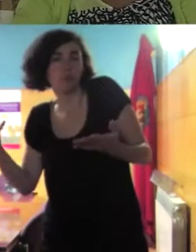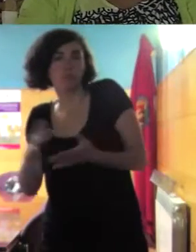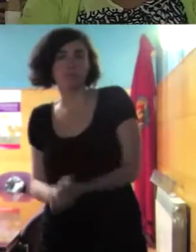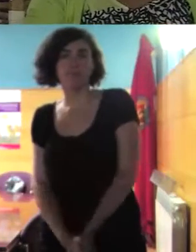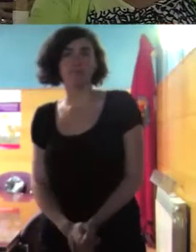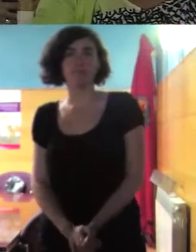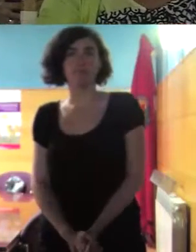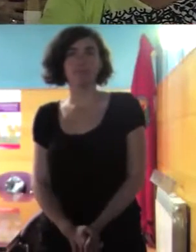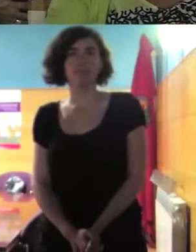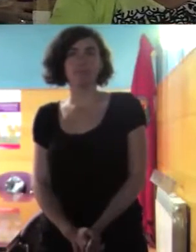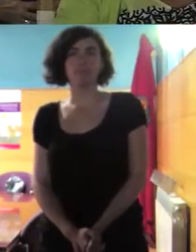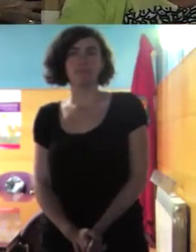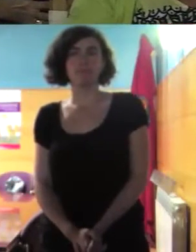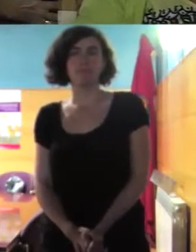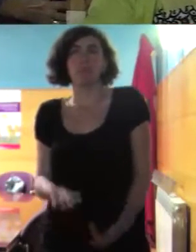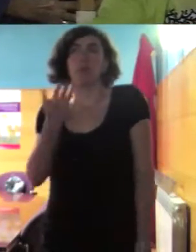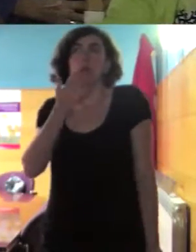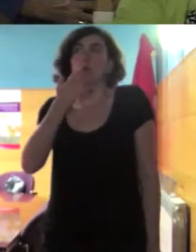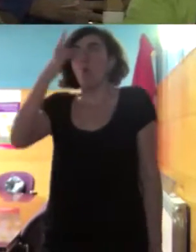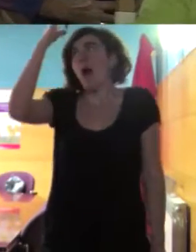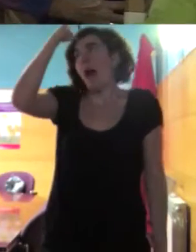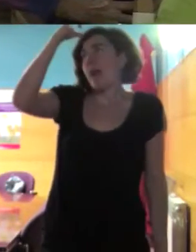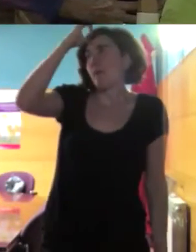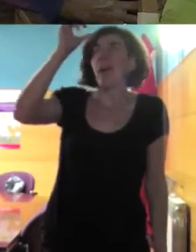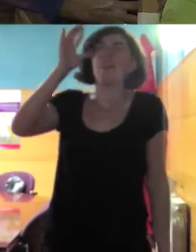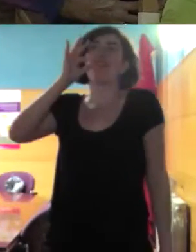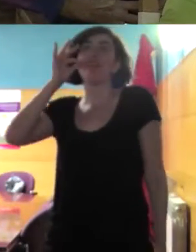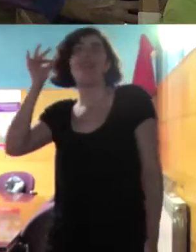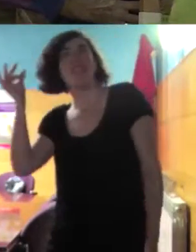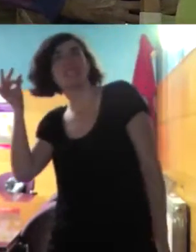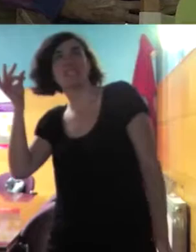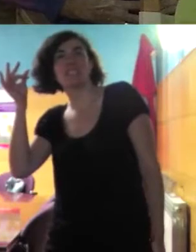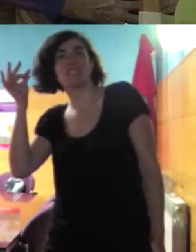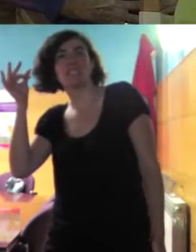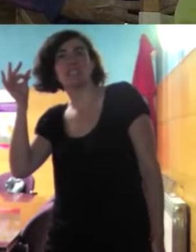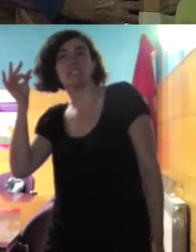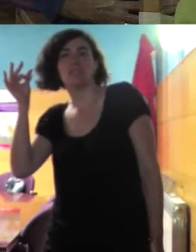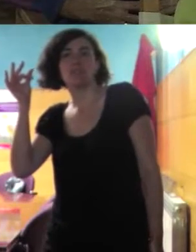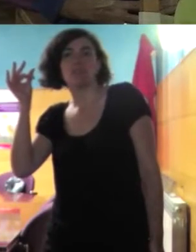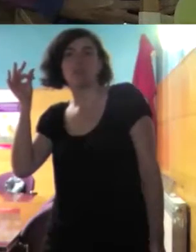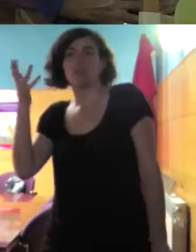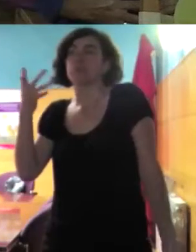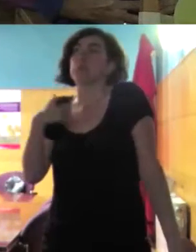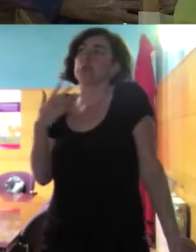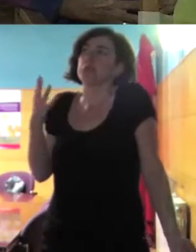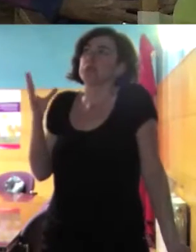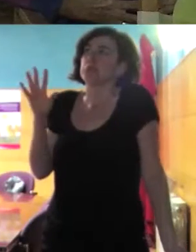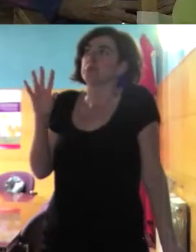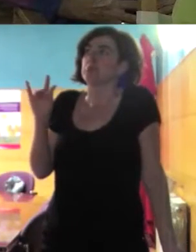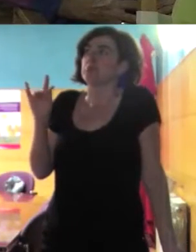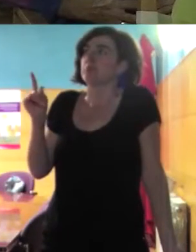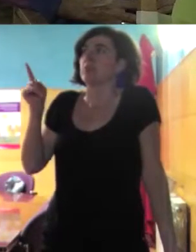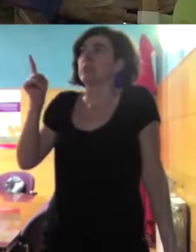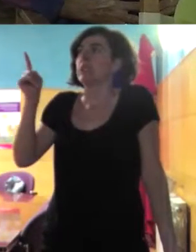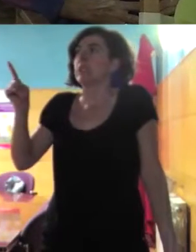porque no creo que a un alemán o una francesa o así o sea que nos parece muy entrañable que compre cada